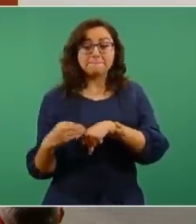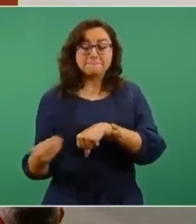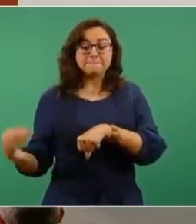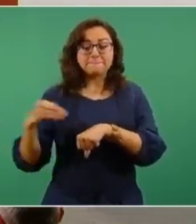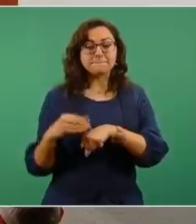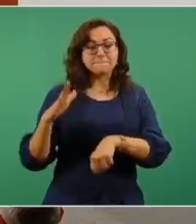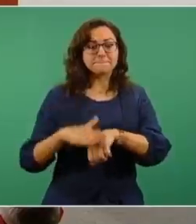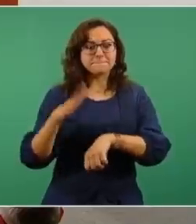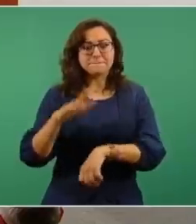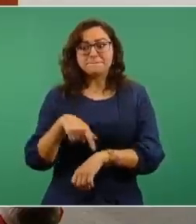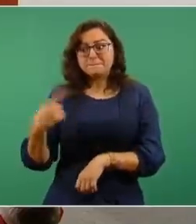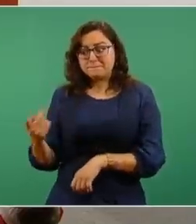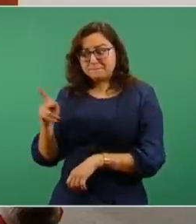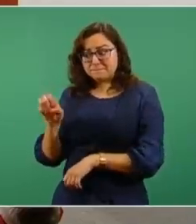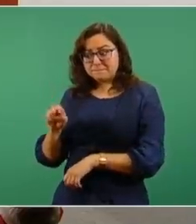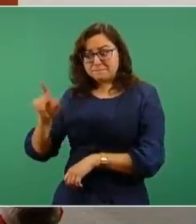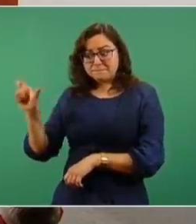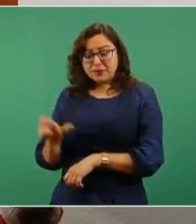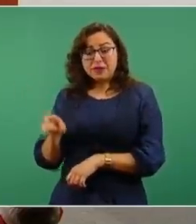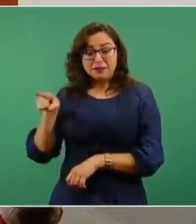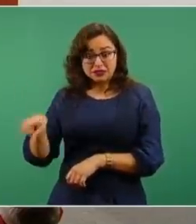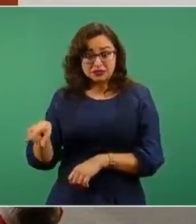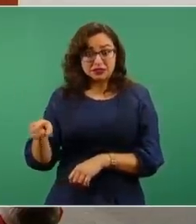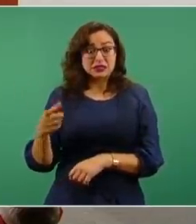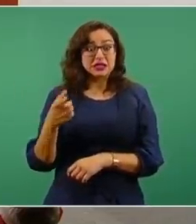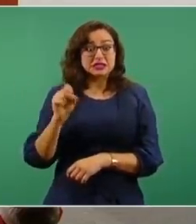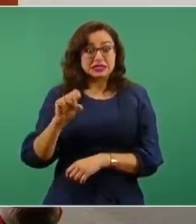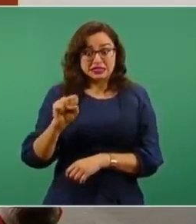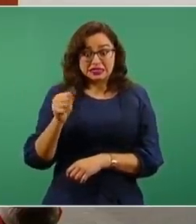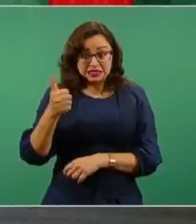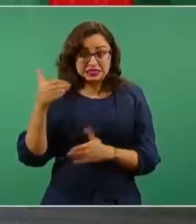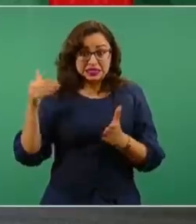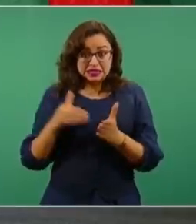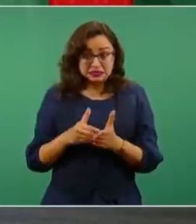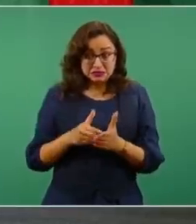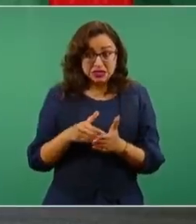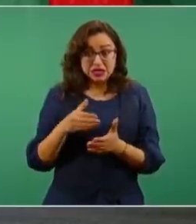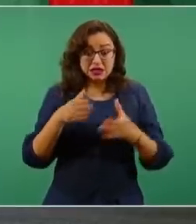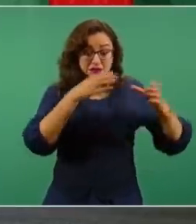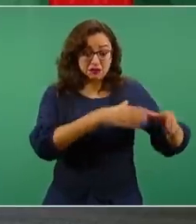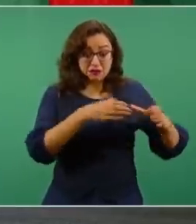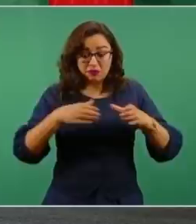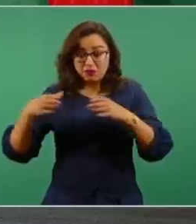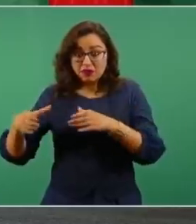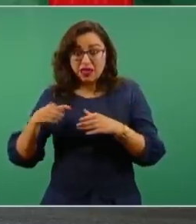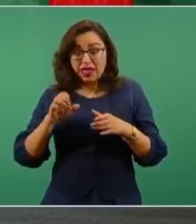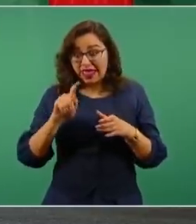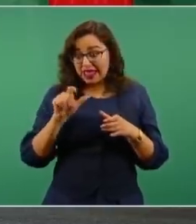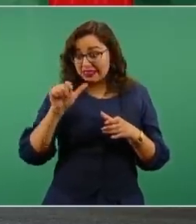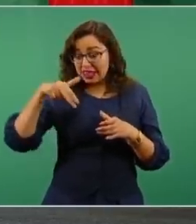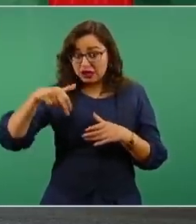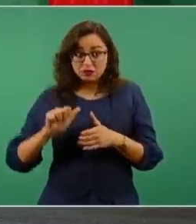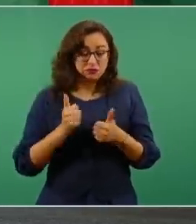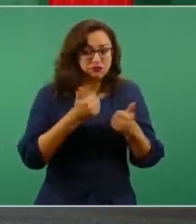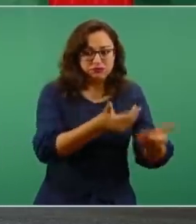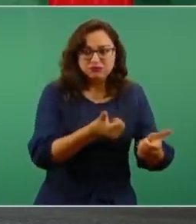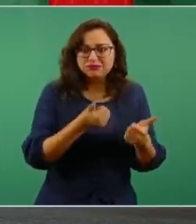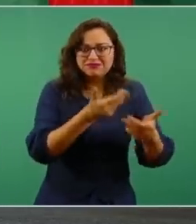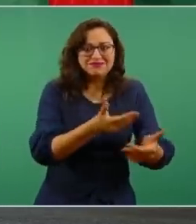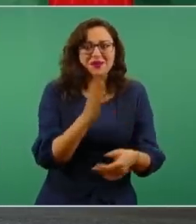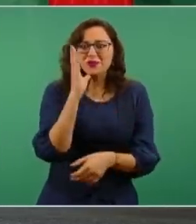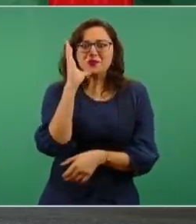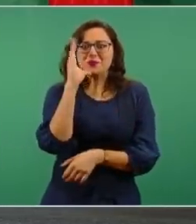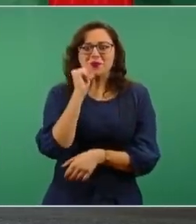volumen de 66 mil, porque también Pemex ocupa etano para sus propias plantas de etileno. Entonces,